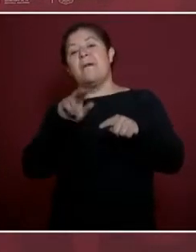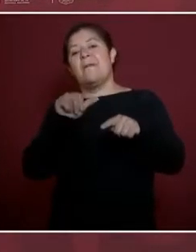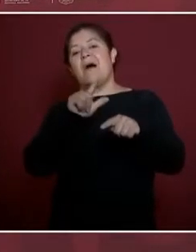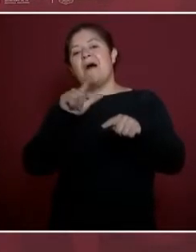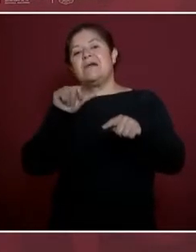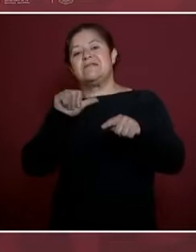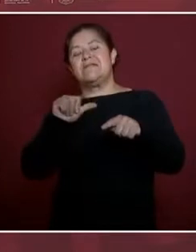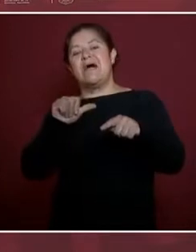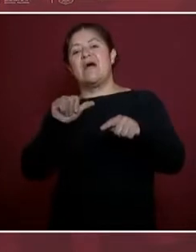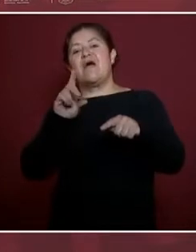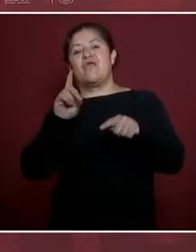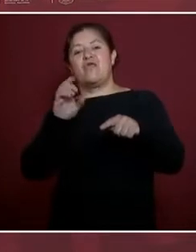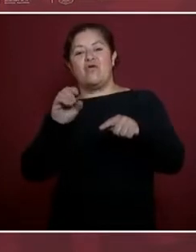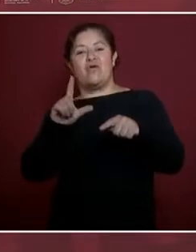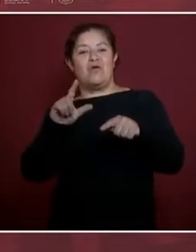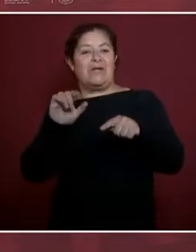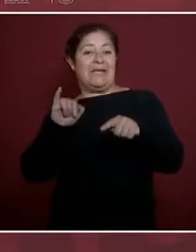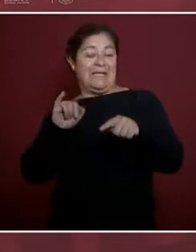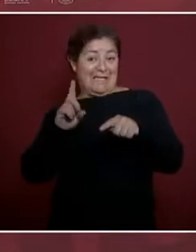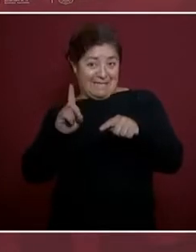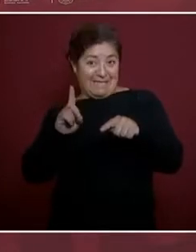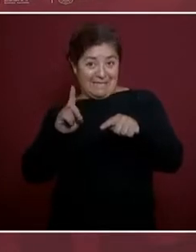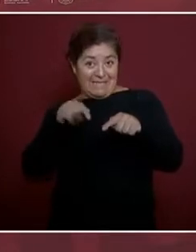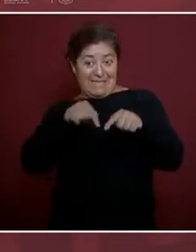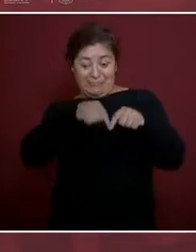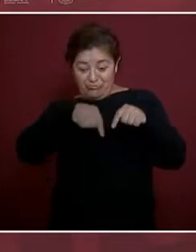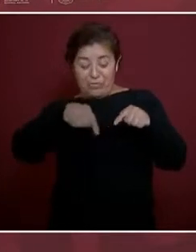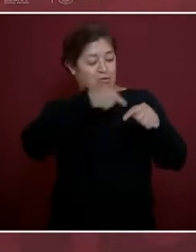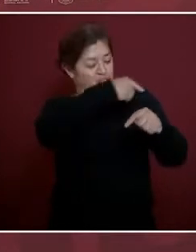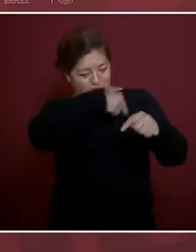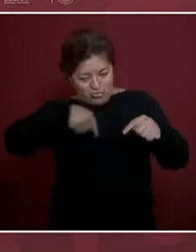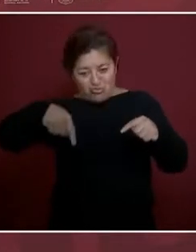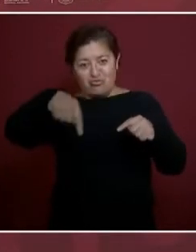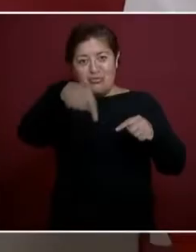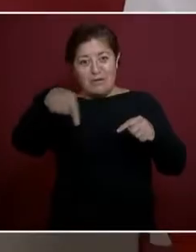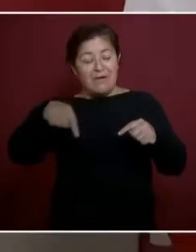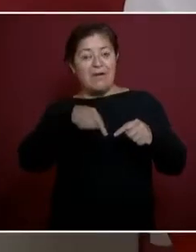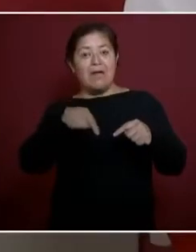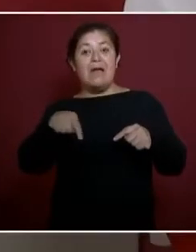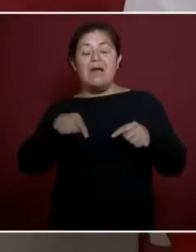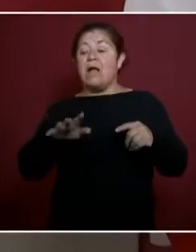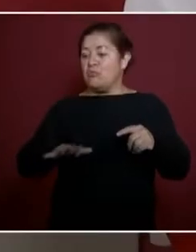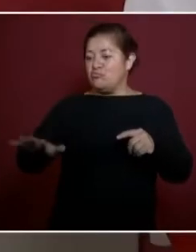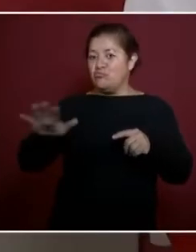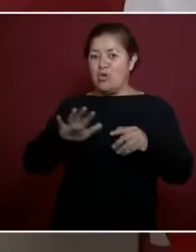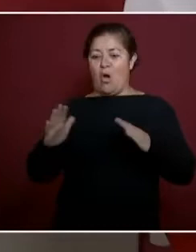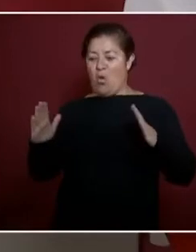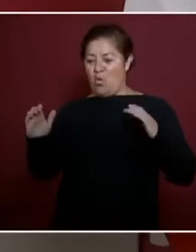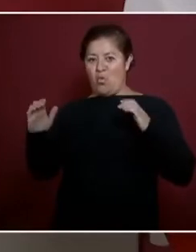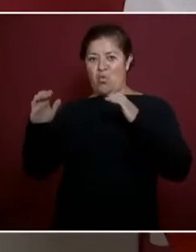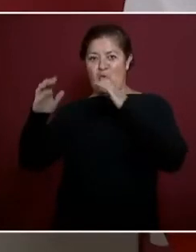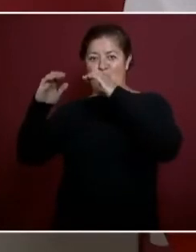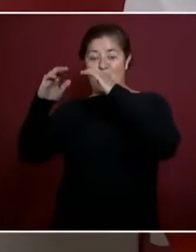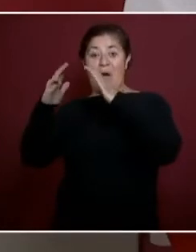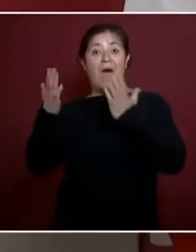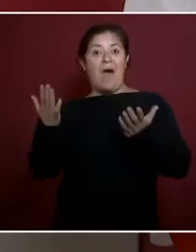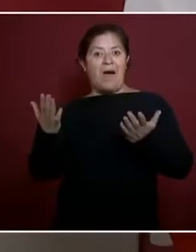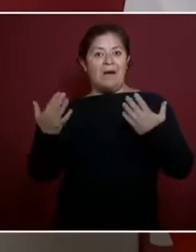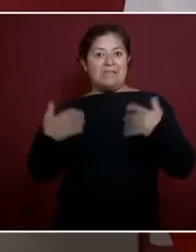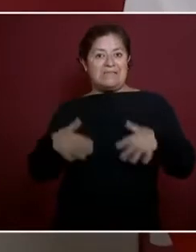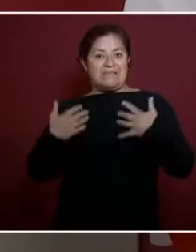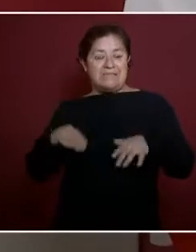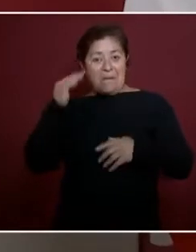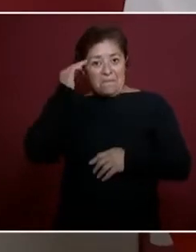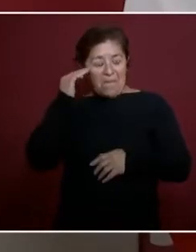Y en toda esta ruta hay zonas arqueológicas mayas, se